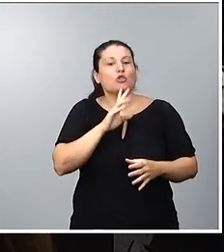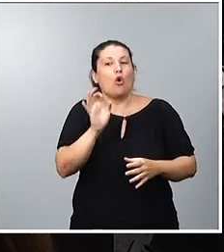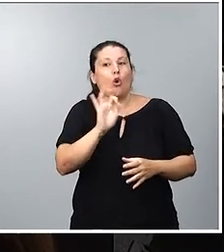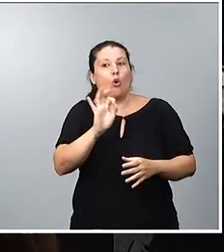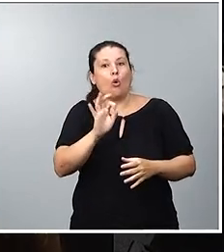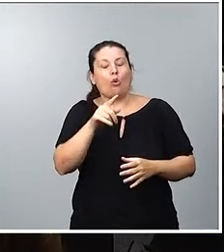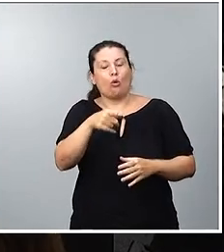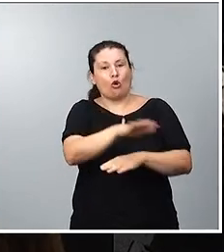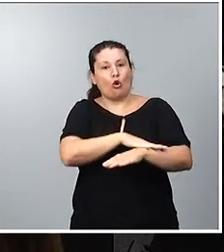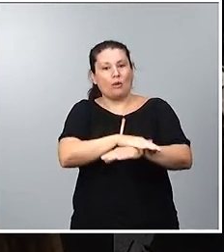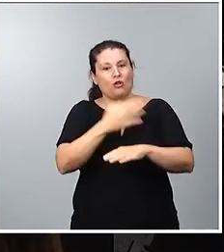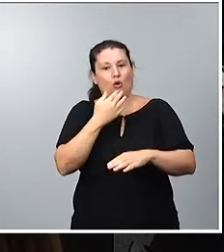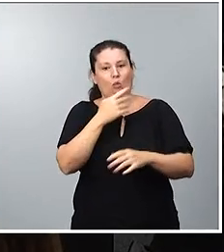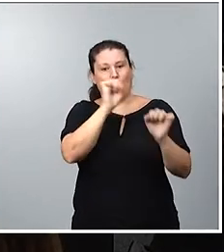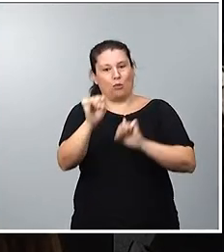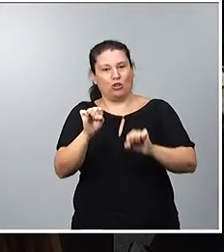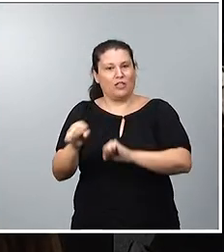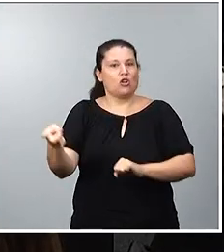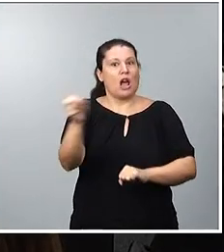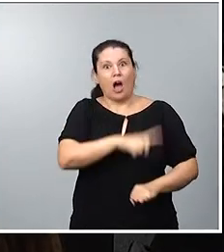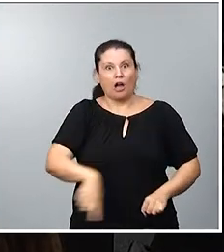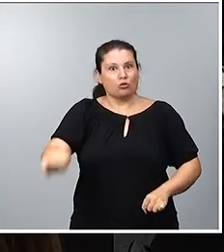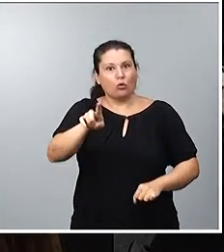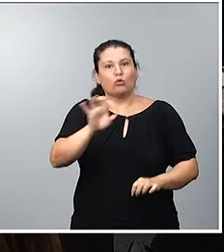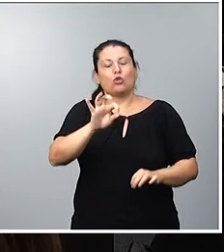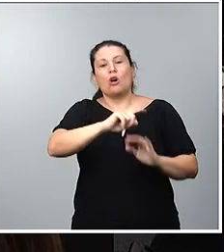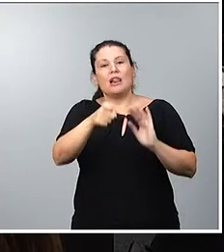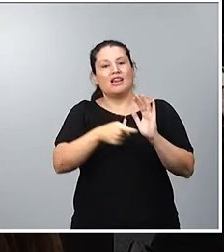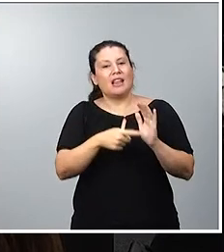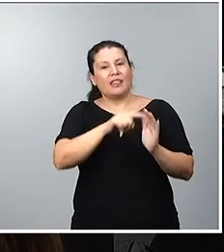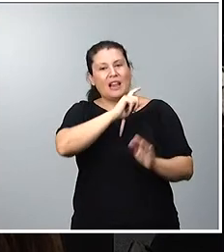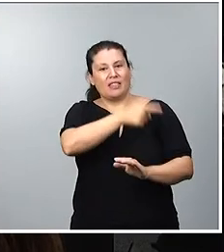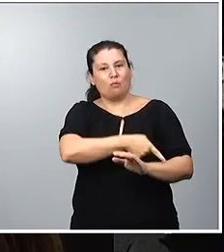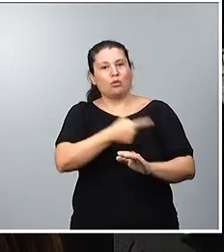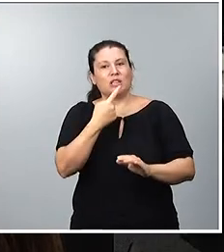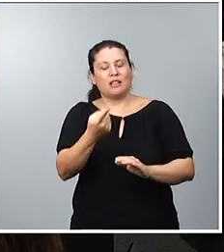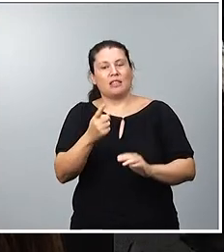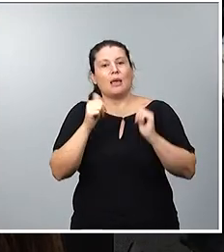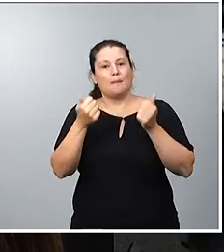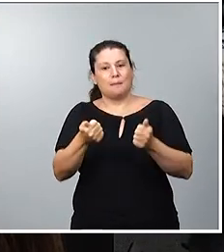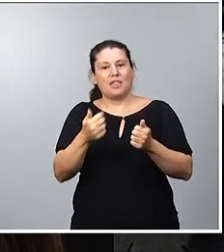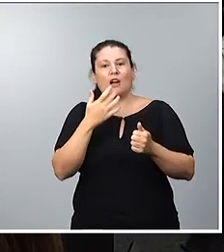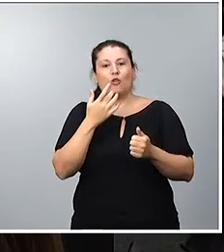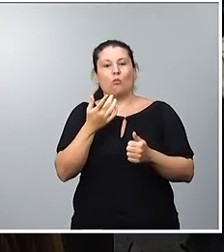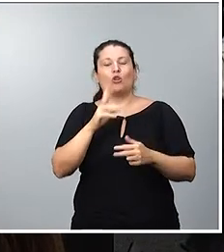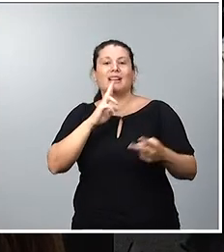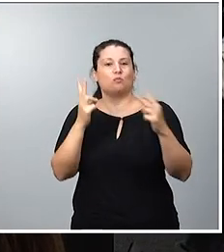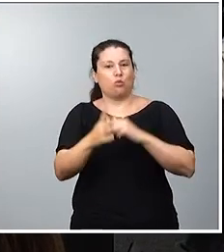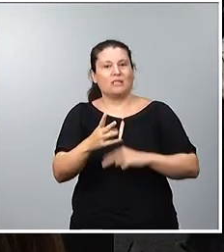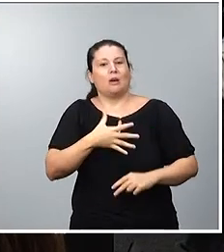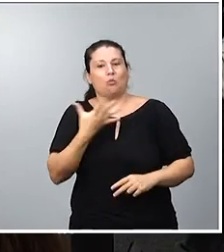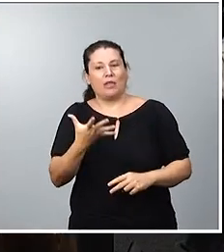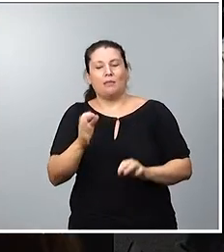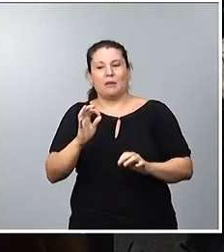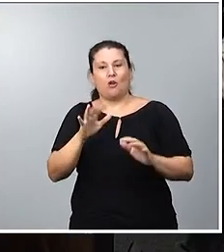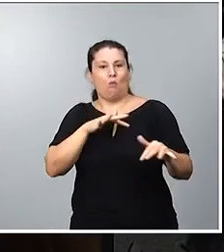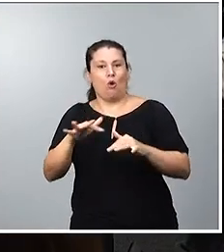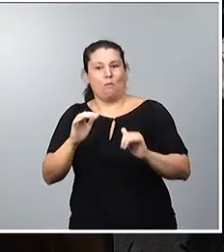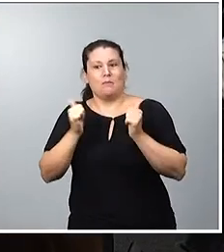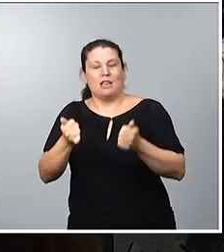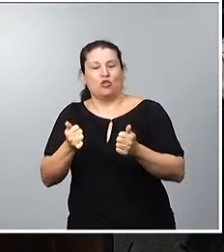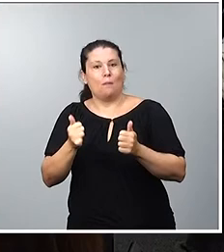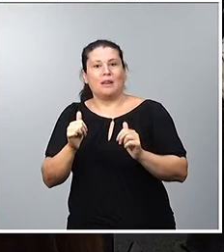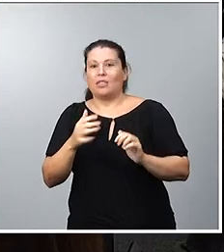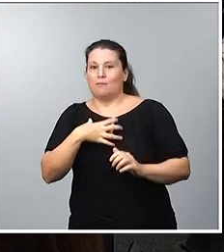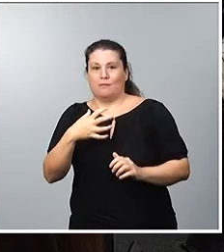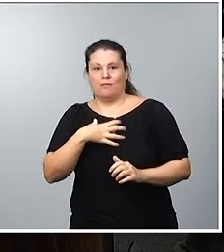efectiva. Ha dicho usted que la ley del deporte contempla solo reactividad y no actividad, pero si puede haber un reproche moral que logre también